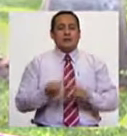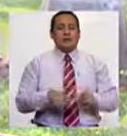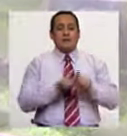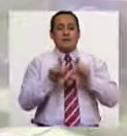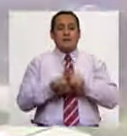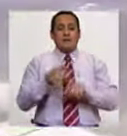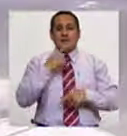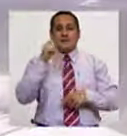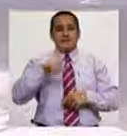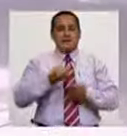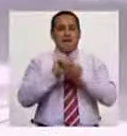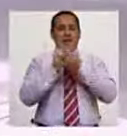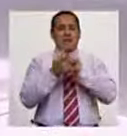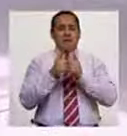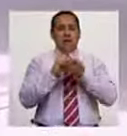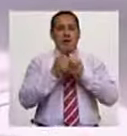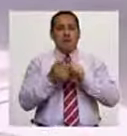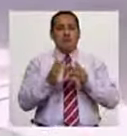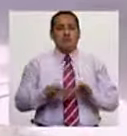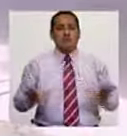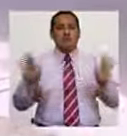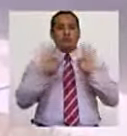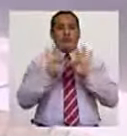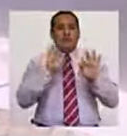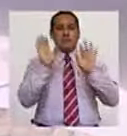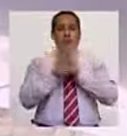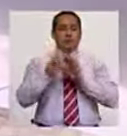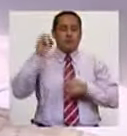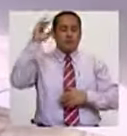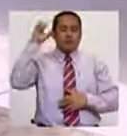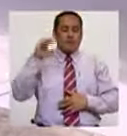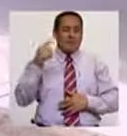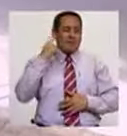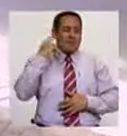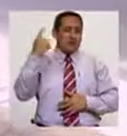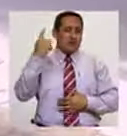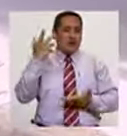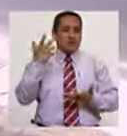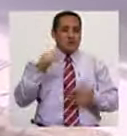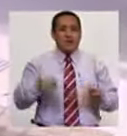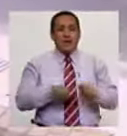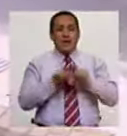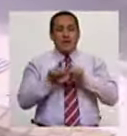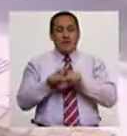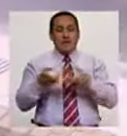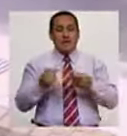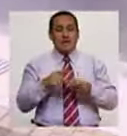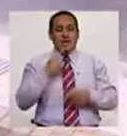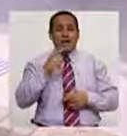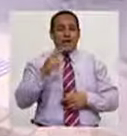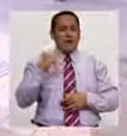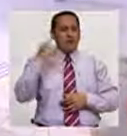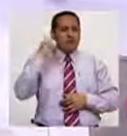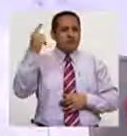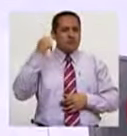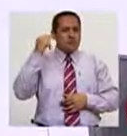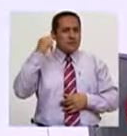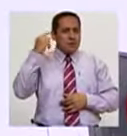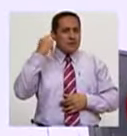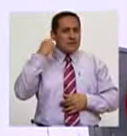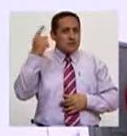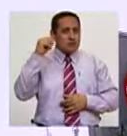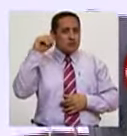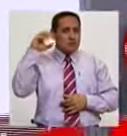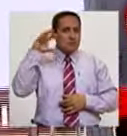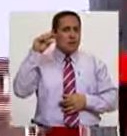y que se hagan remodelaciones importantes, los semáforos sonoros, que haya los sonidos un poco más